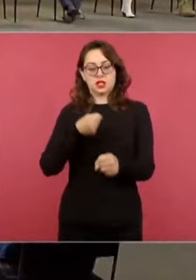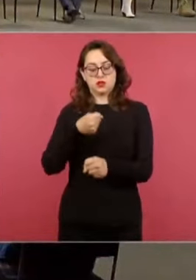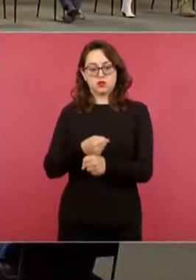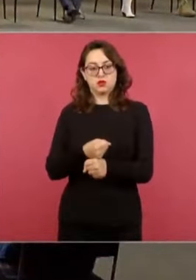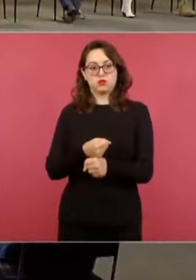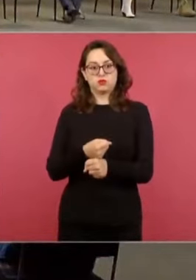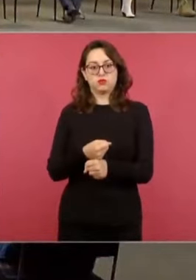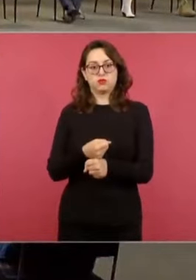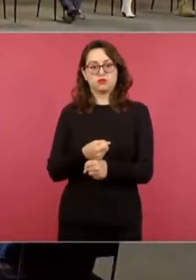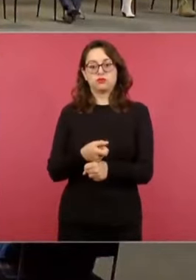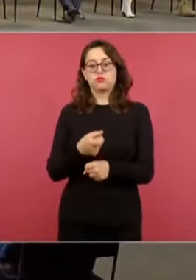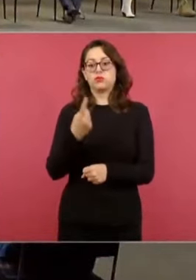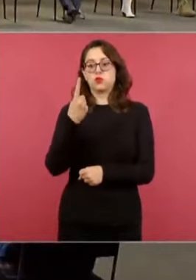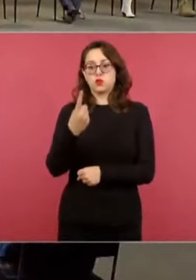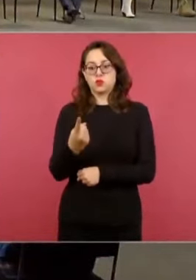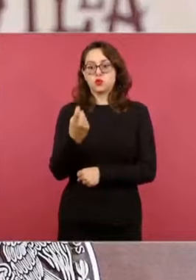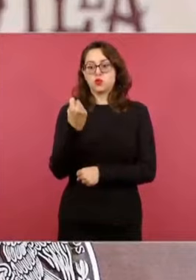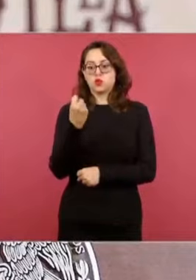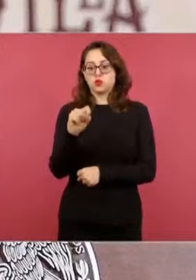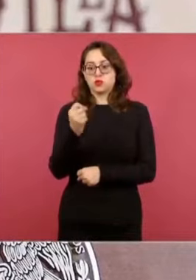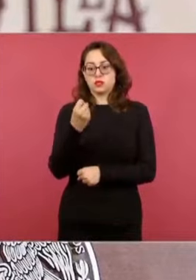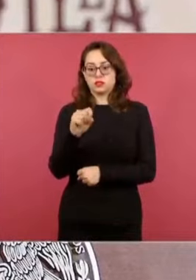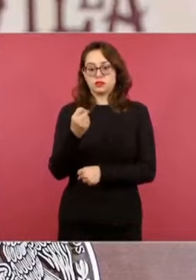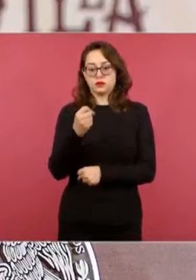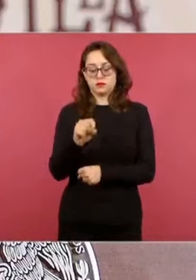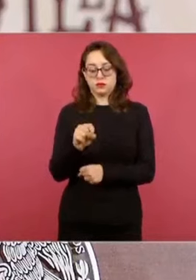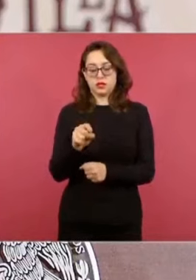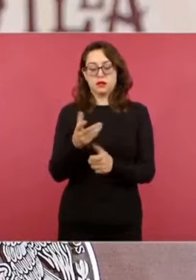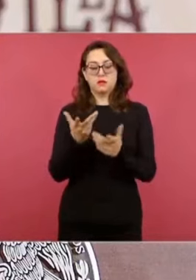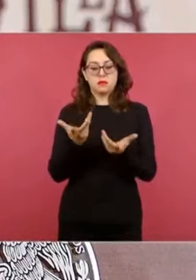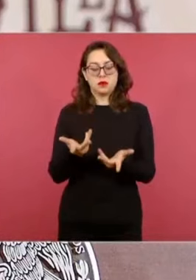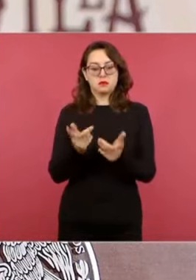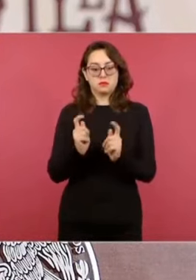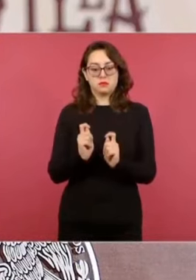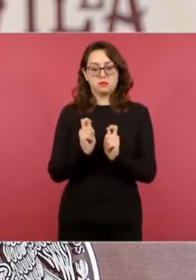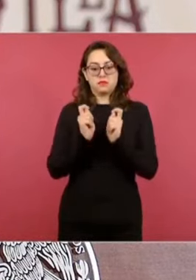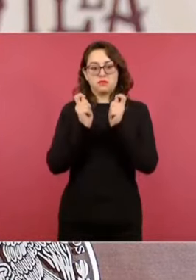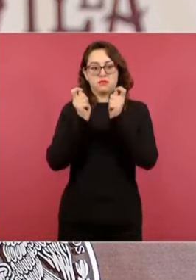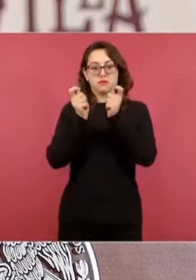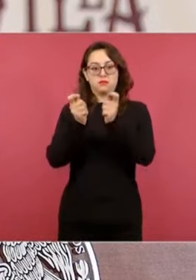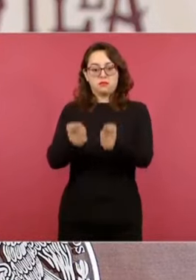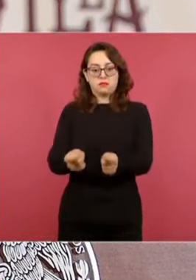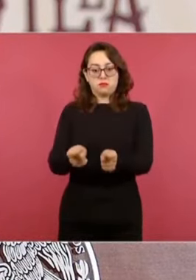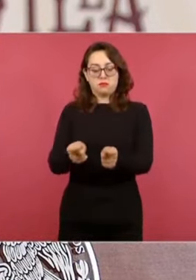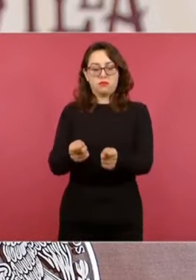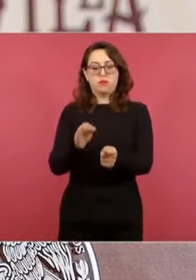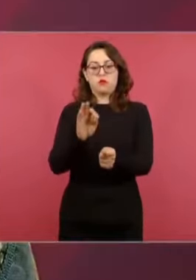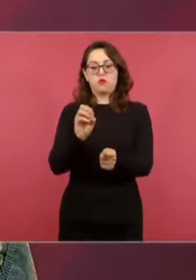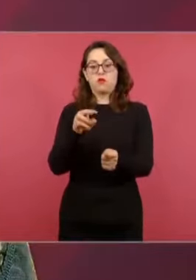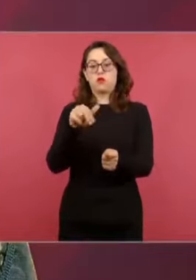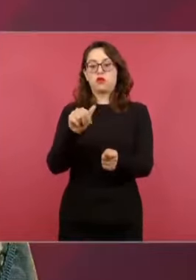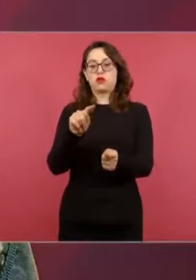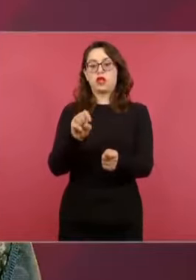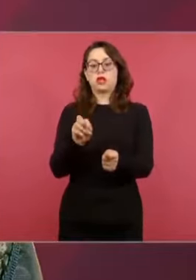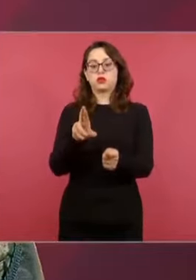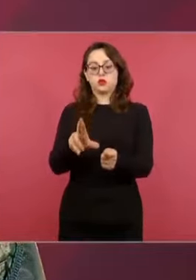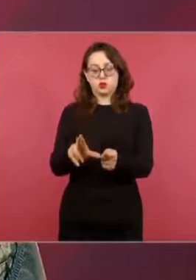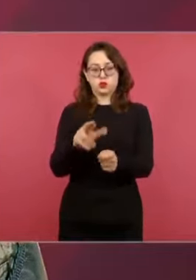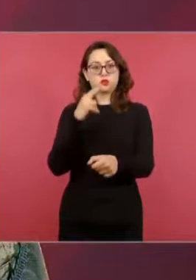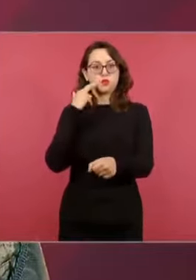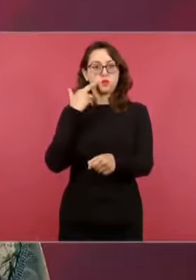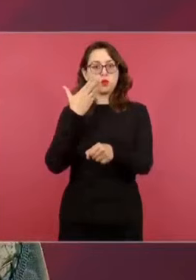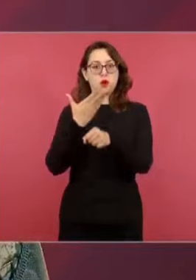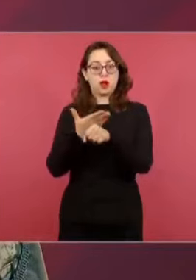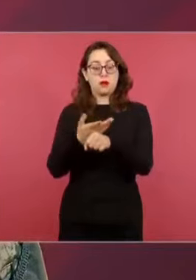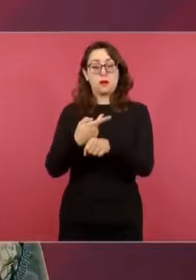el proyecto Tren Maya está siendo transferido por el Fondo Nacional de Fomento al Turismo a la Secretaría de la